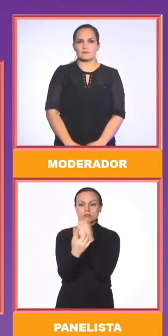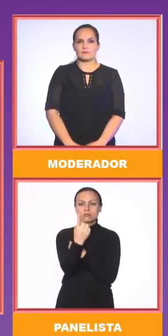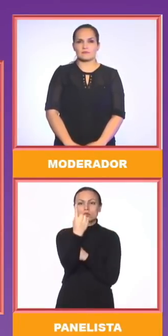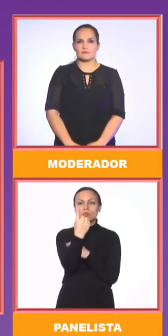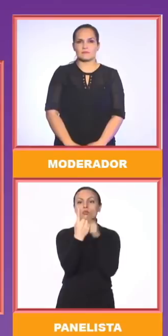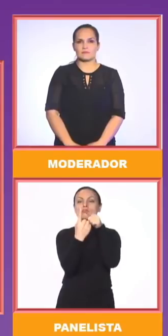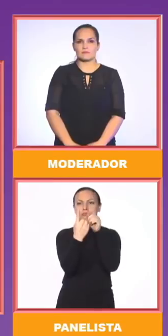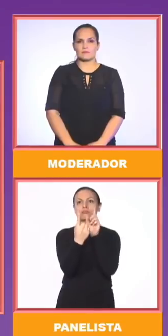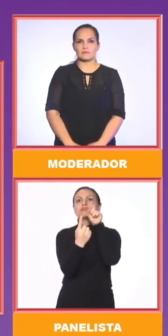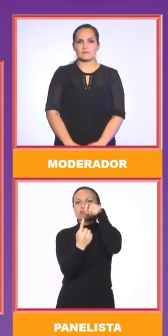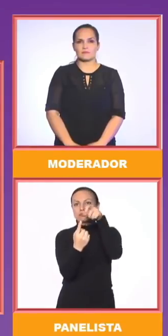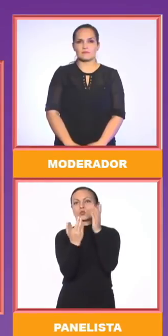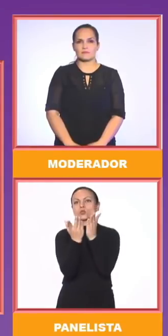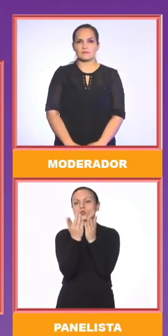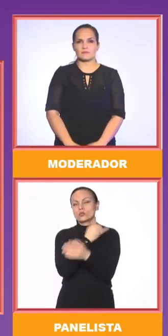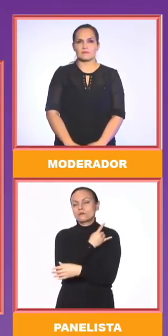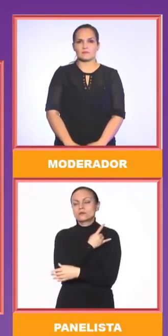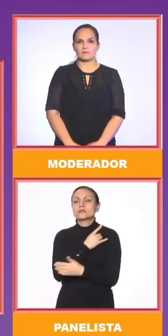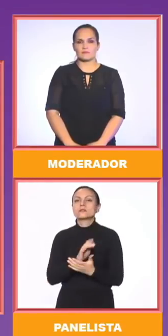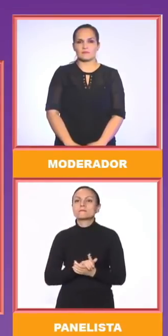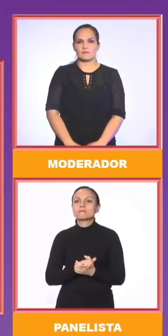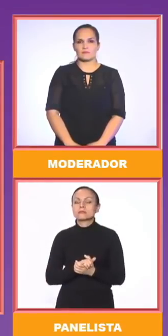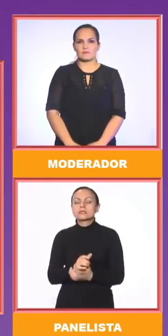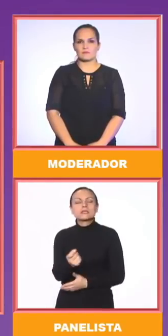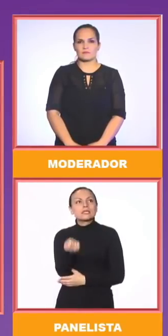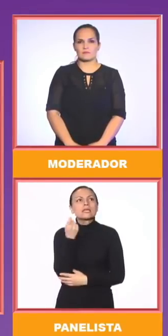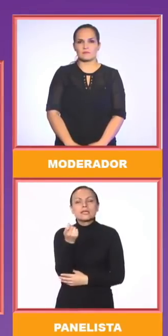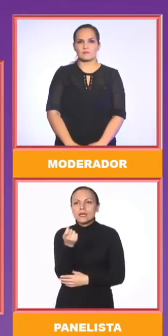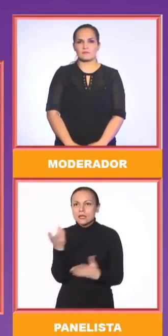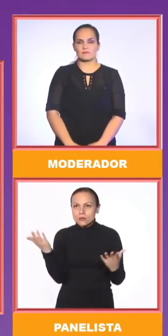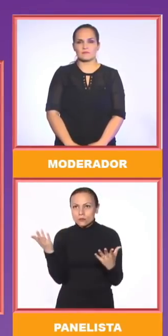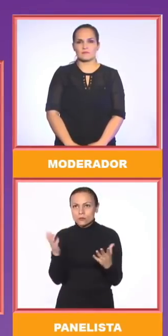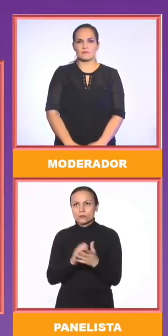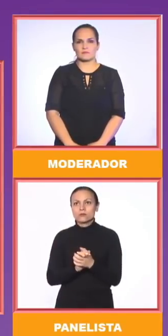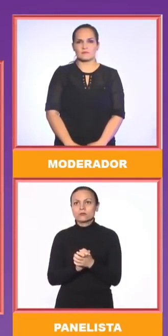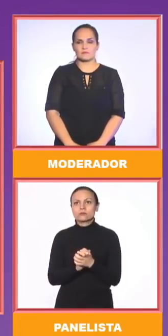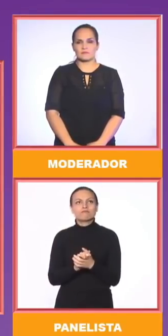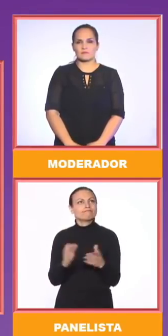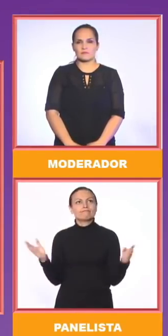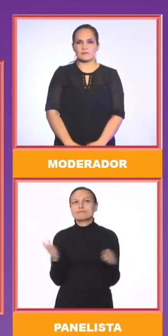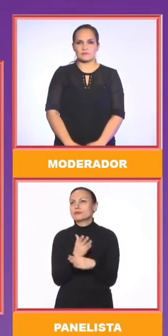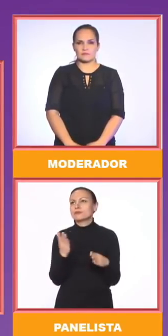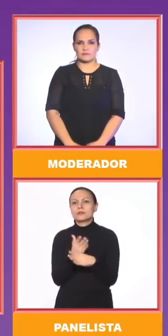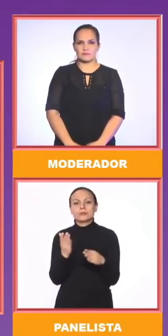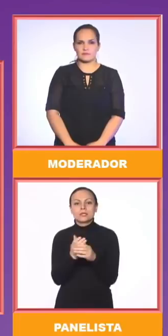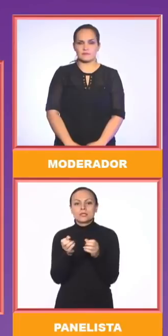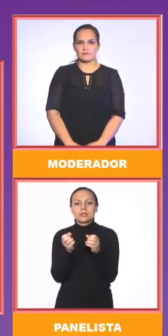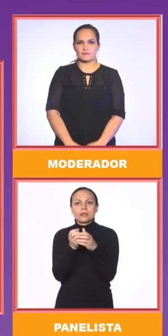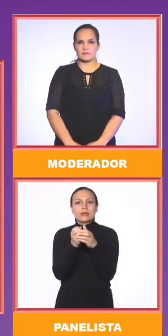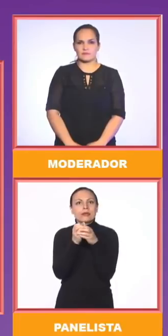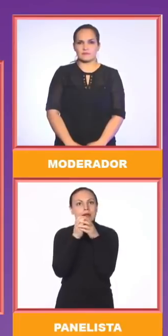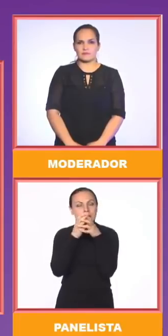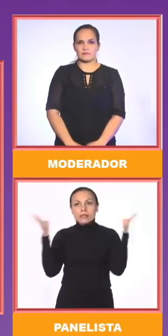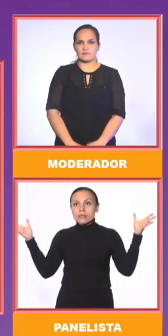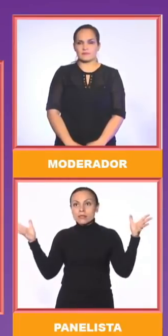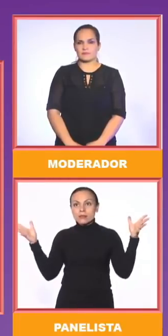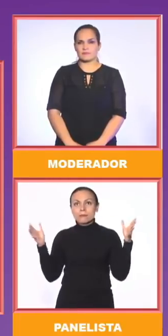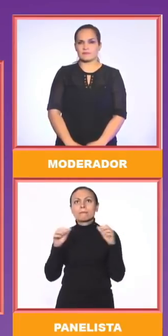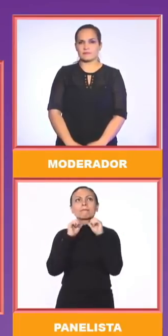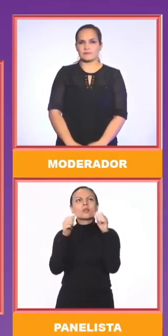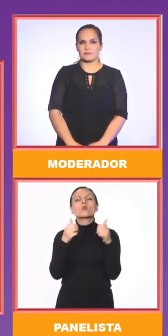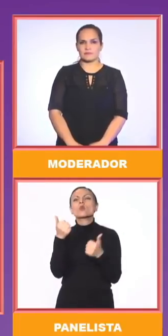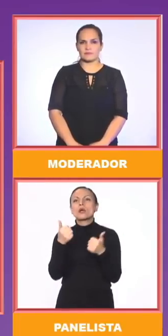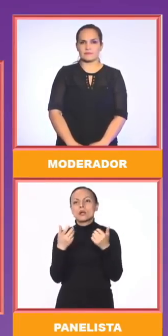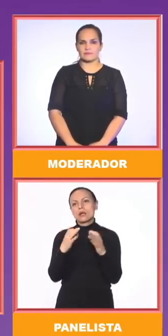crítico en el derecho y tenemos un problema más grave todavía en calidad. Hace